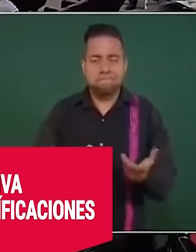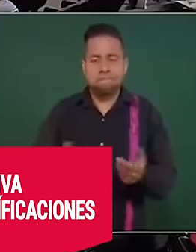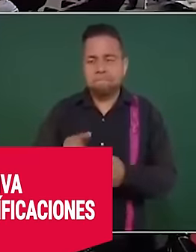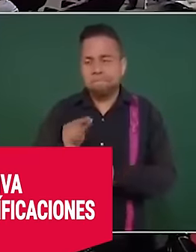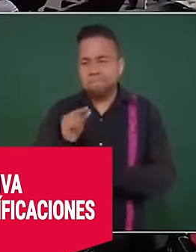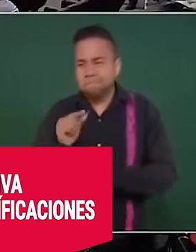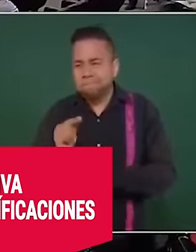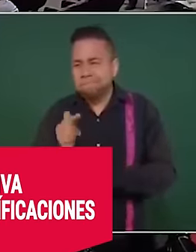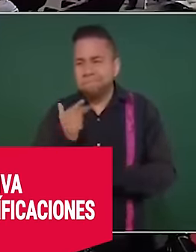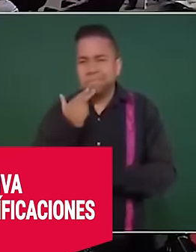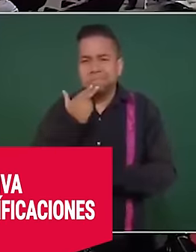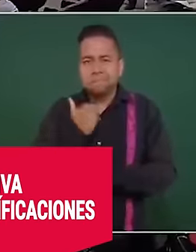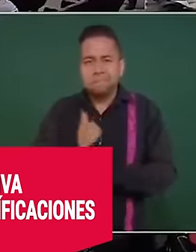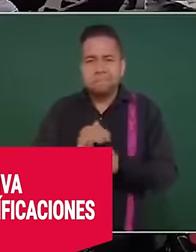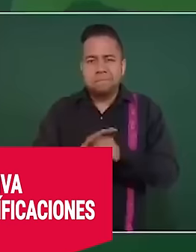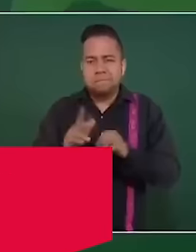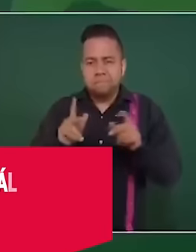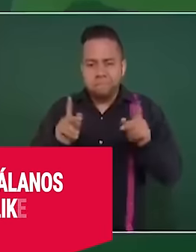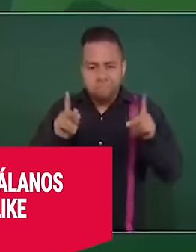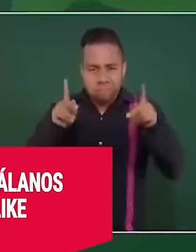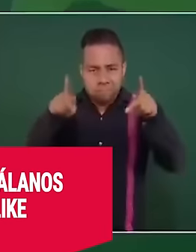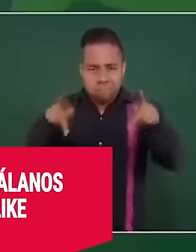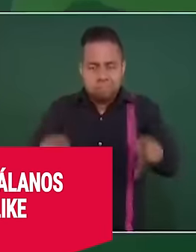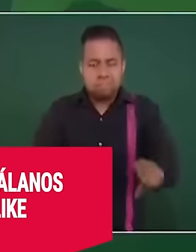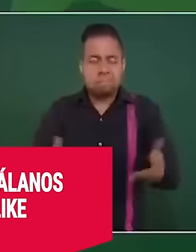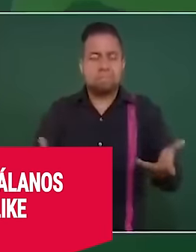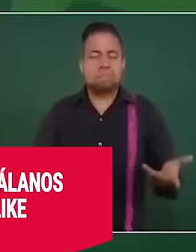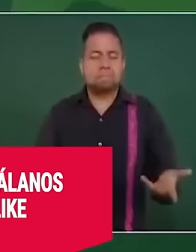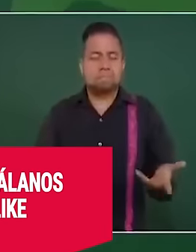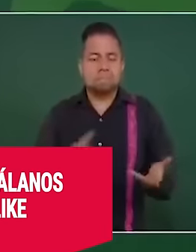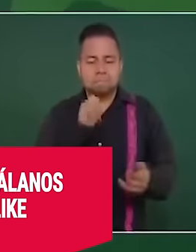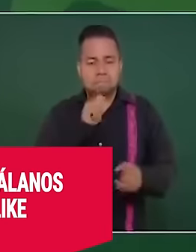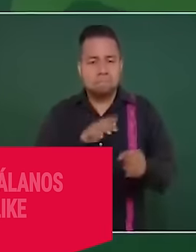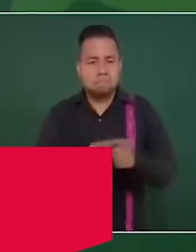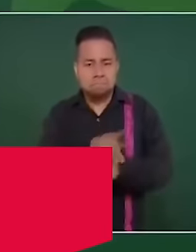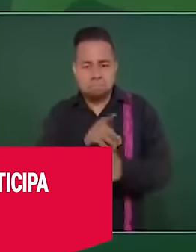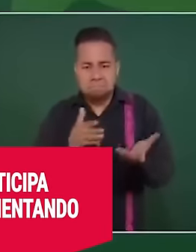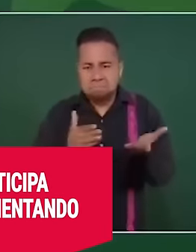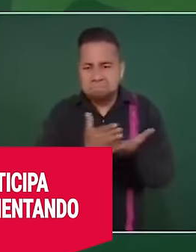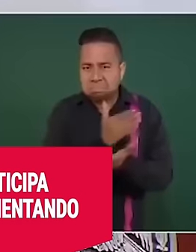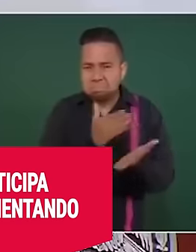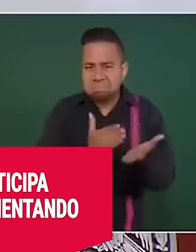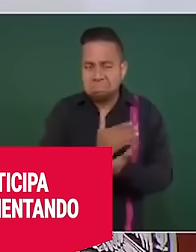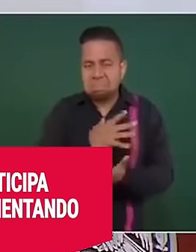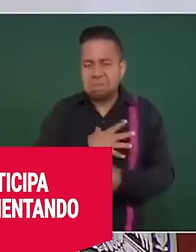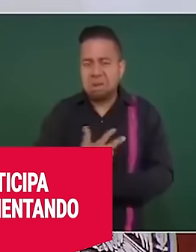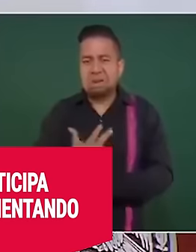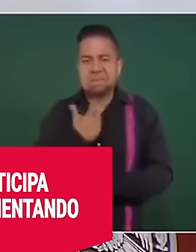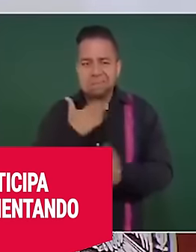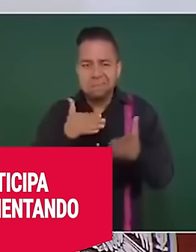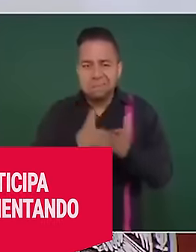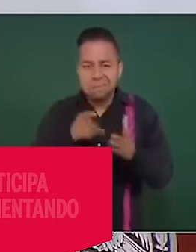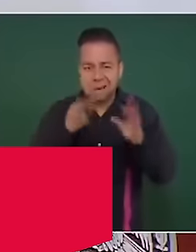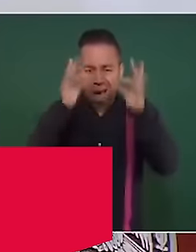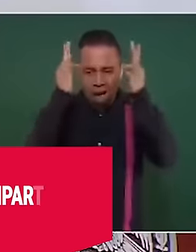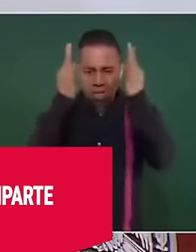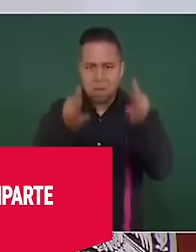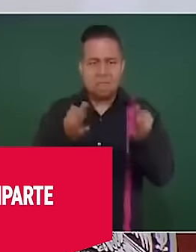los puentes, los pasos por esa aduana